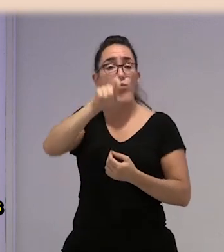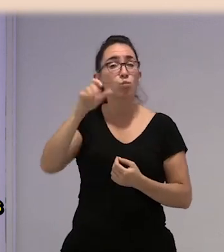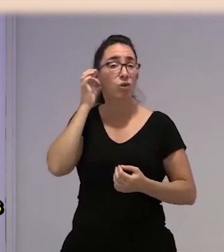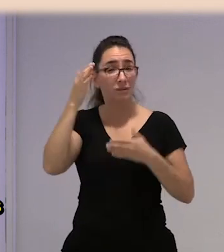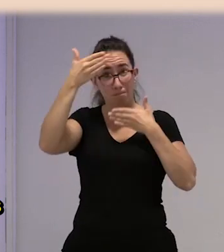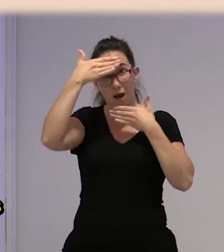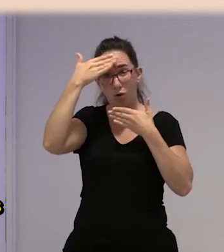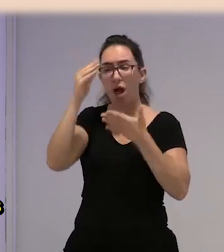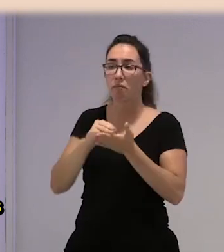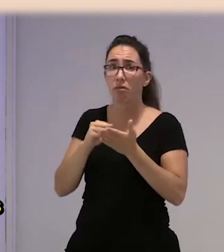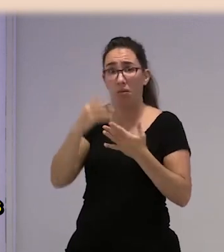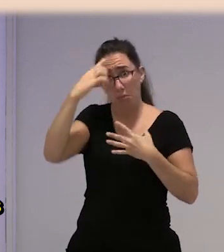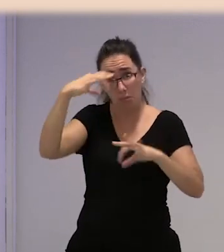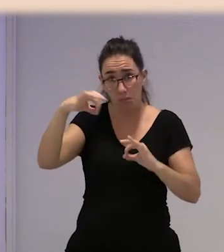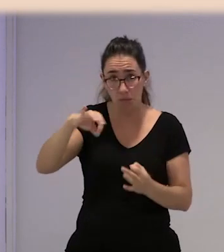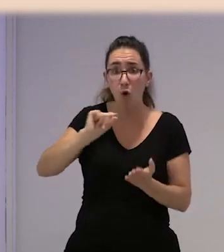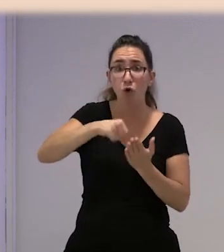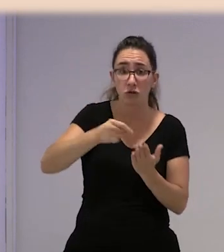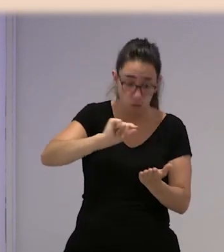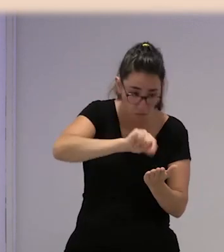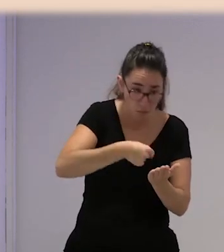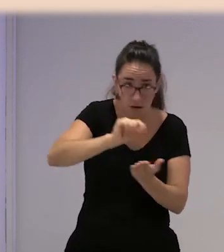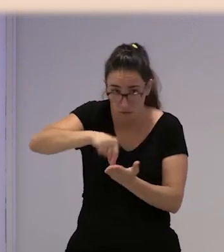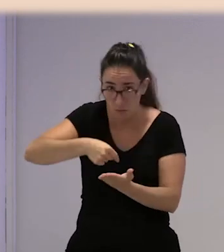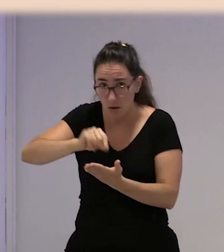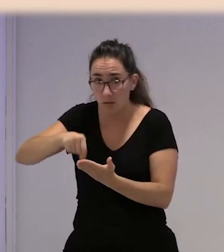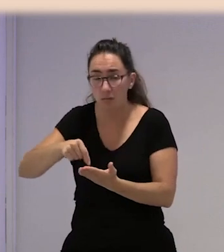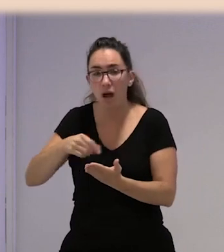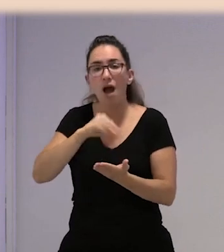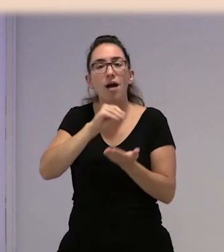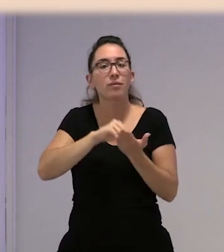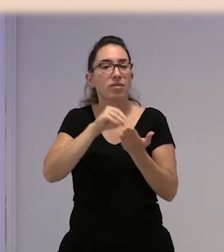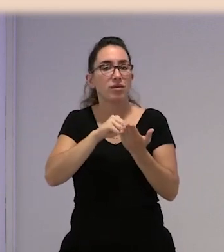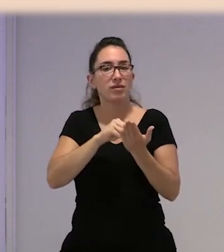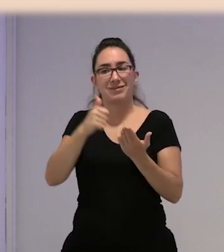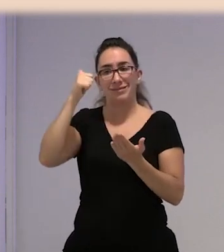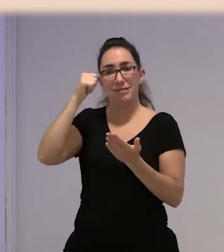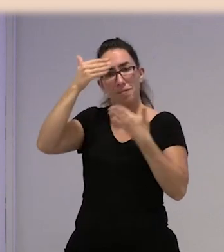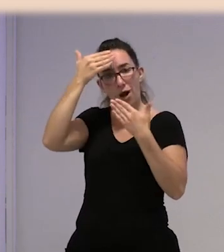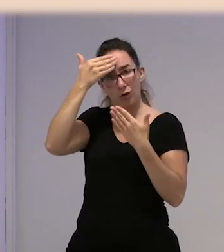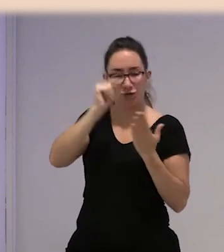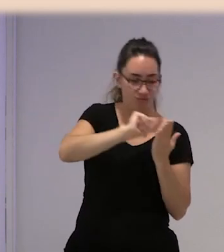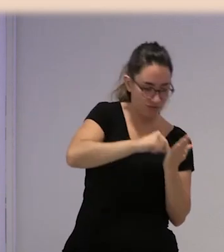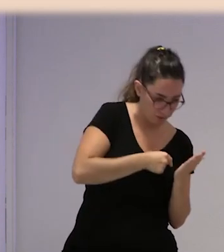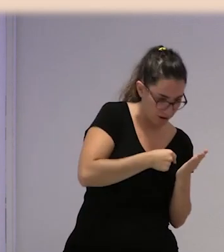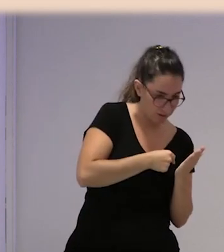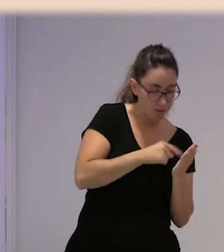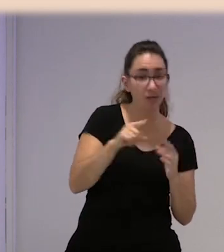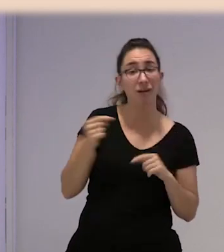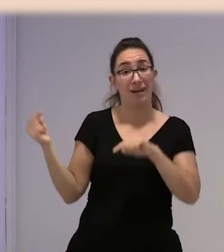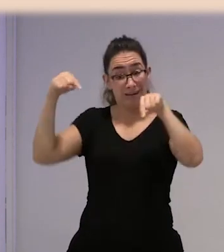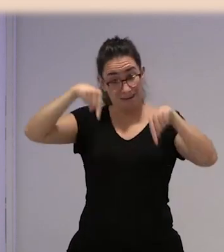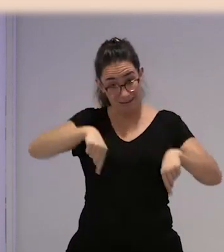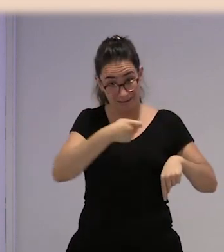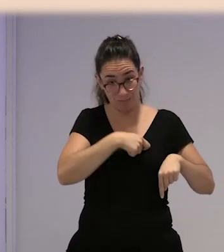los contratos sin saber lo que están firmando, y en algunos casos firman contratos en origen, y cuando llegan aquí firman otros contratos que no tienen